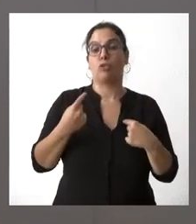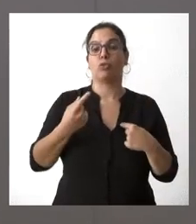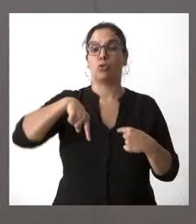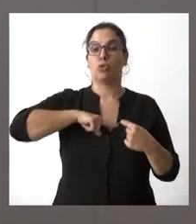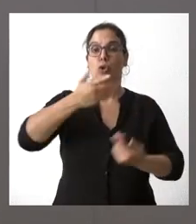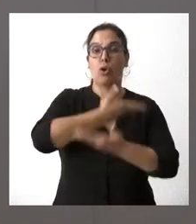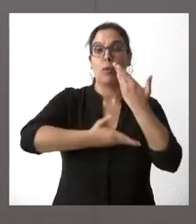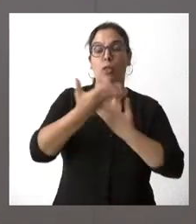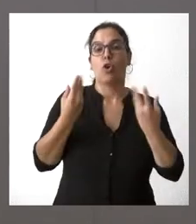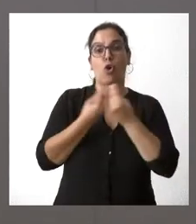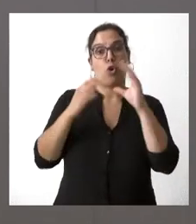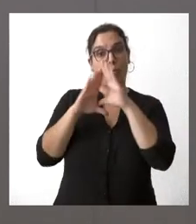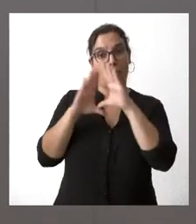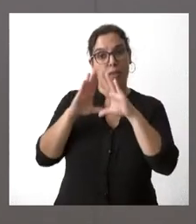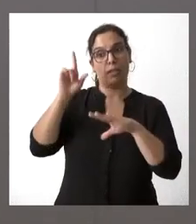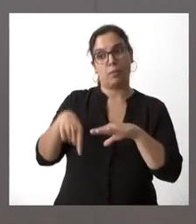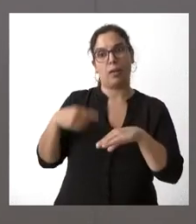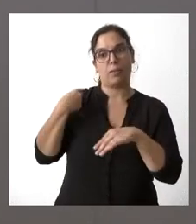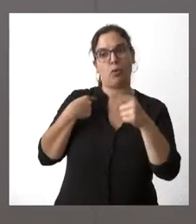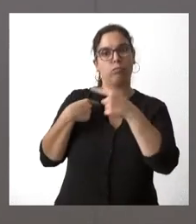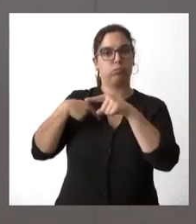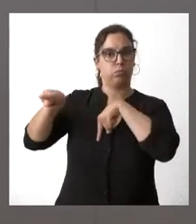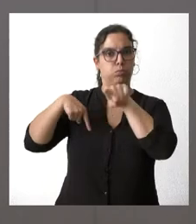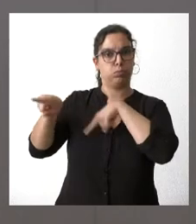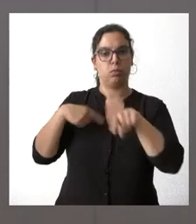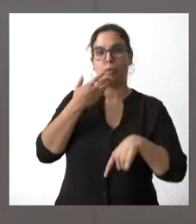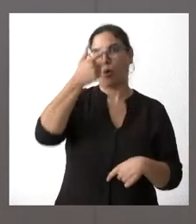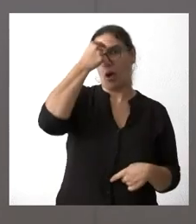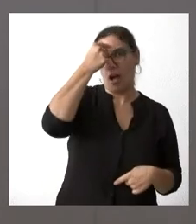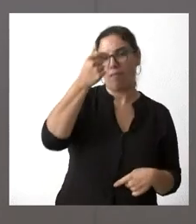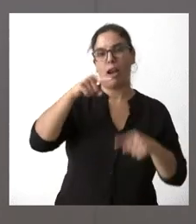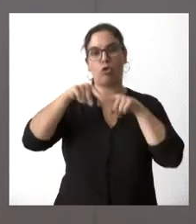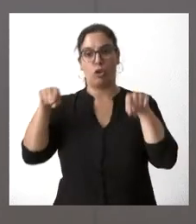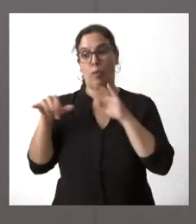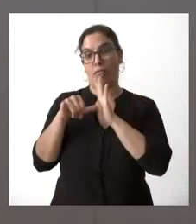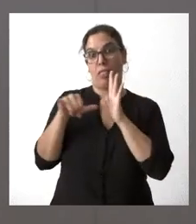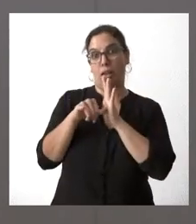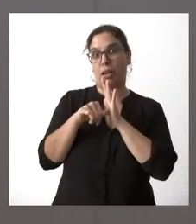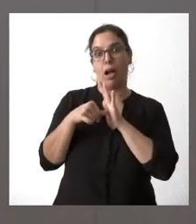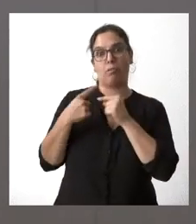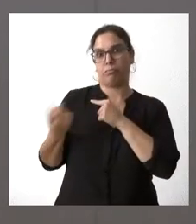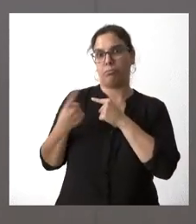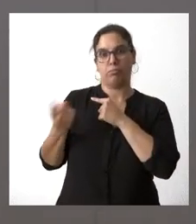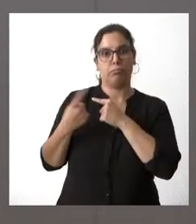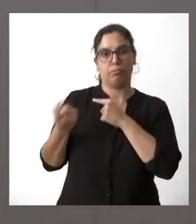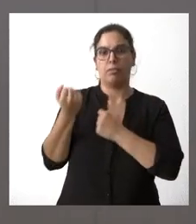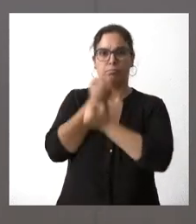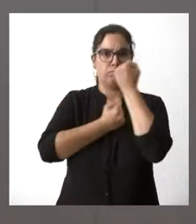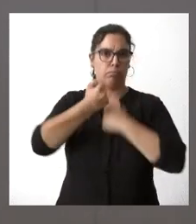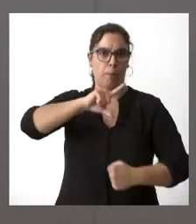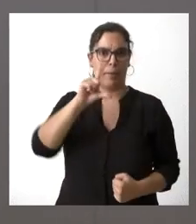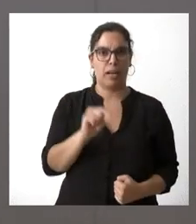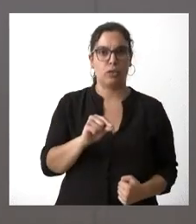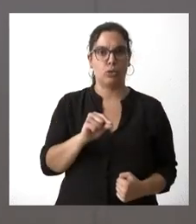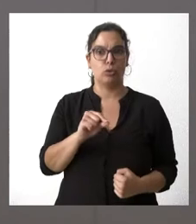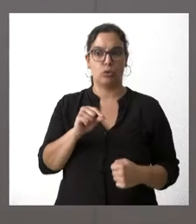con la Comunidad de Madrid. Plantea usted las conexiones con Madrid desde Ávila y desde Segovia que son extraordinariamente más económicas y lo son